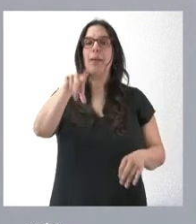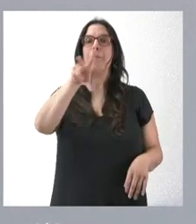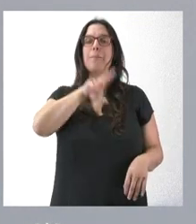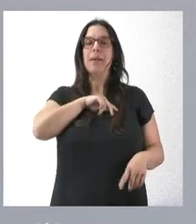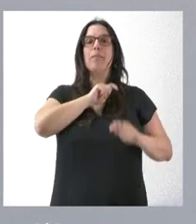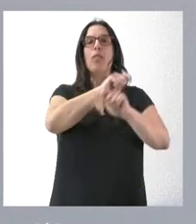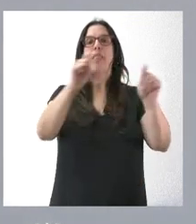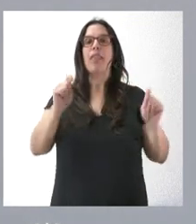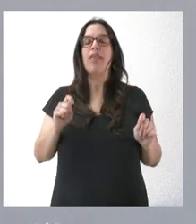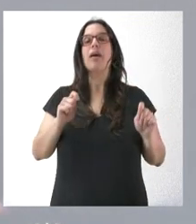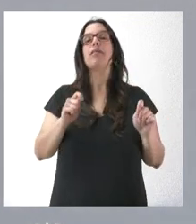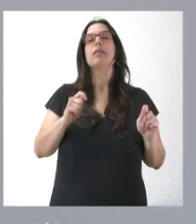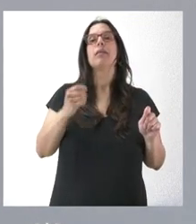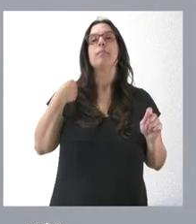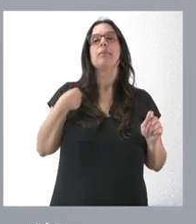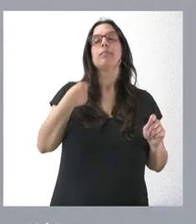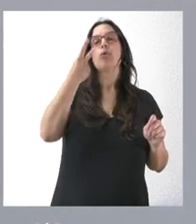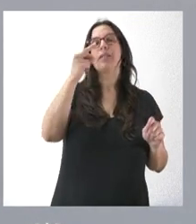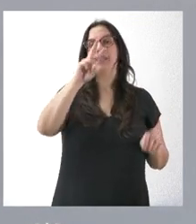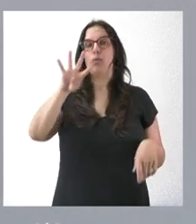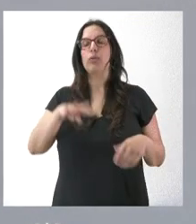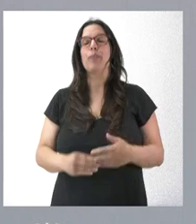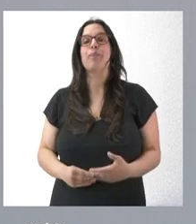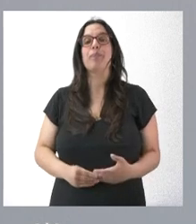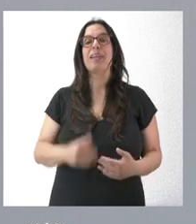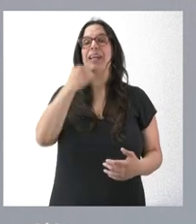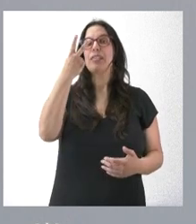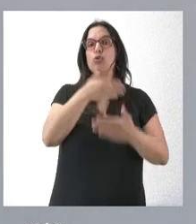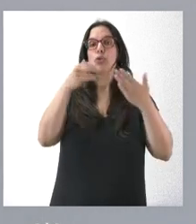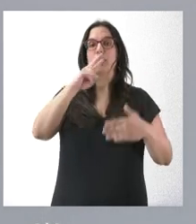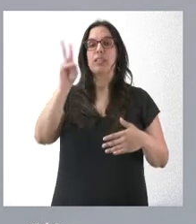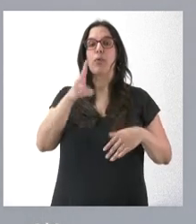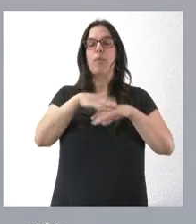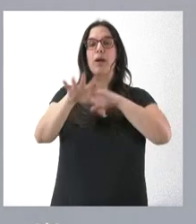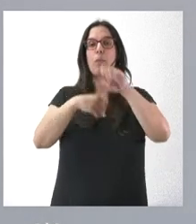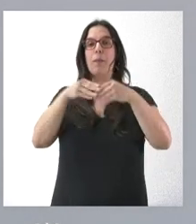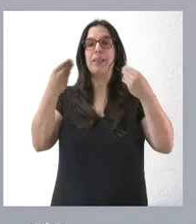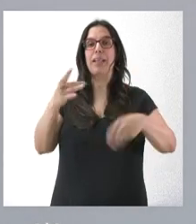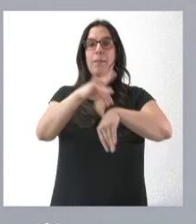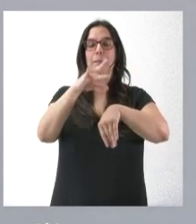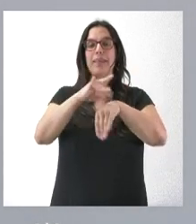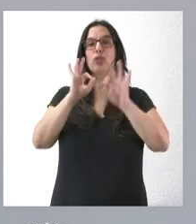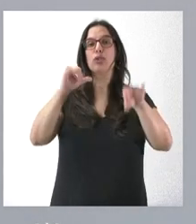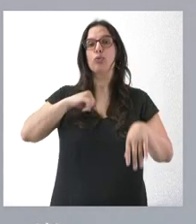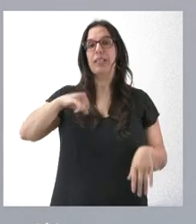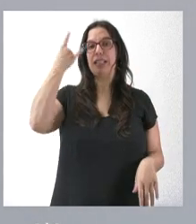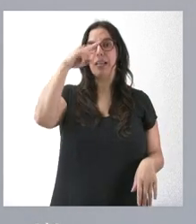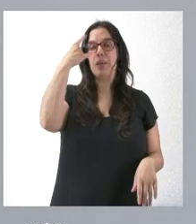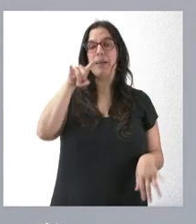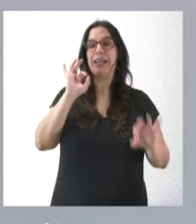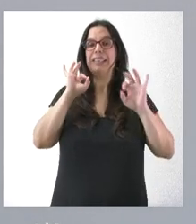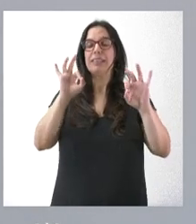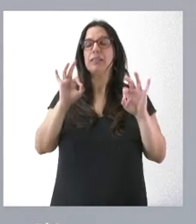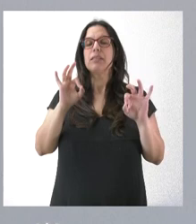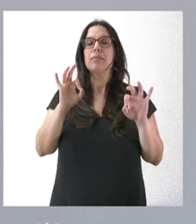2024. Casi dos millones de euros para suministros médicos en el Complejo Universitario de Salamanca. En concreto, se